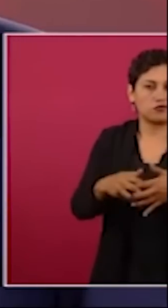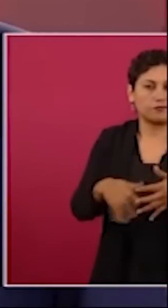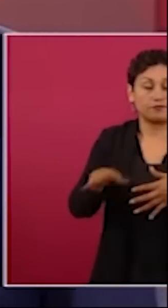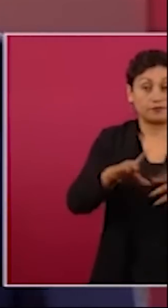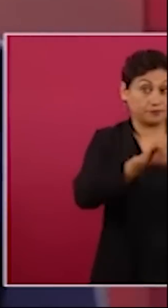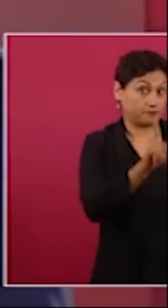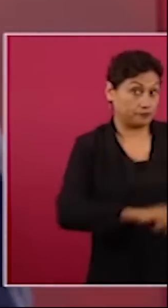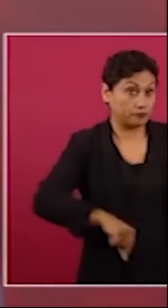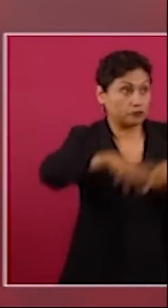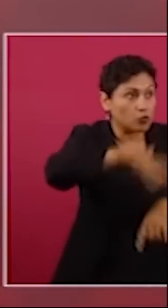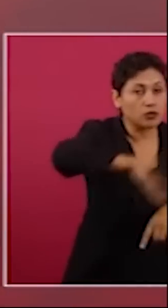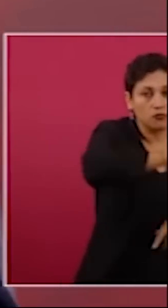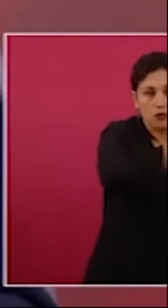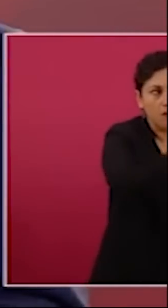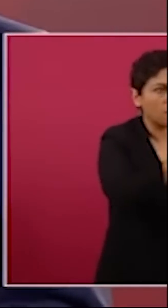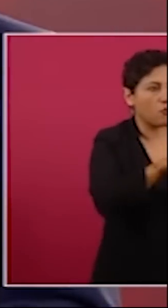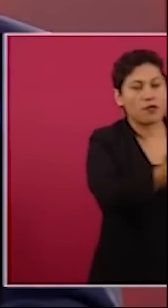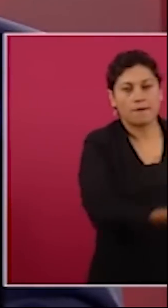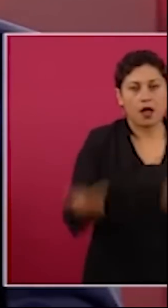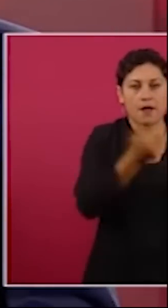en camiones en aviones